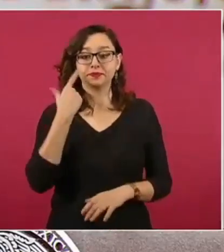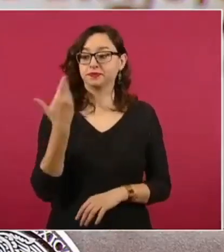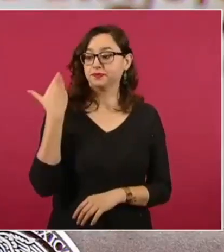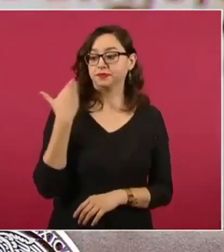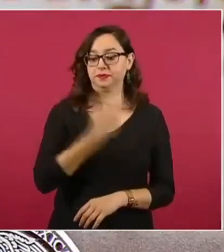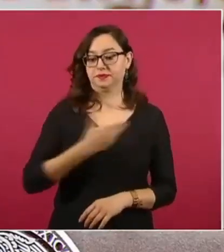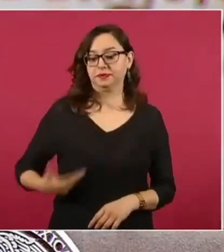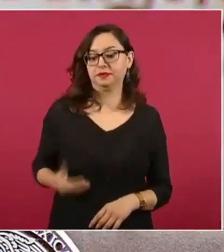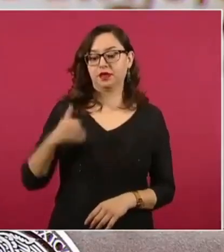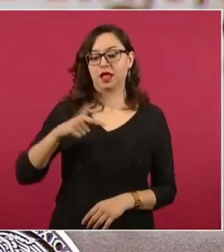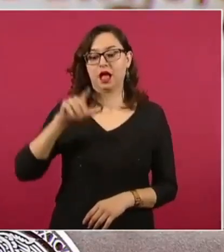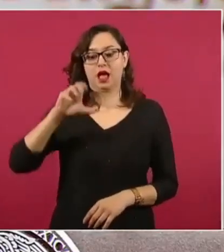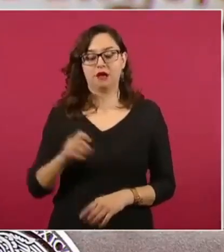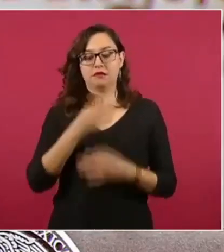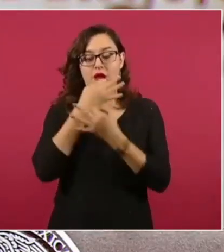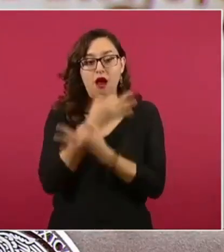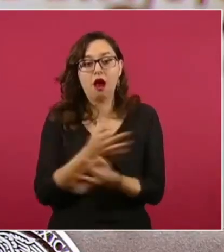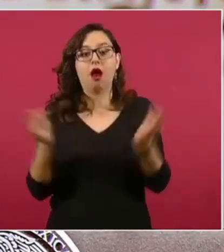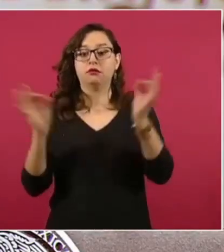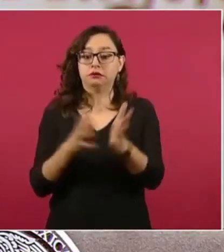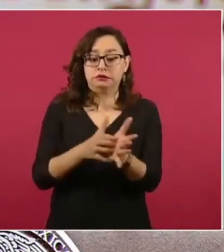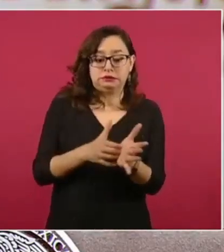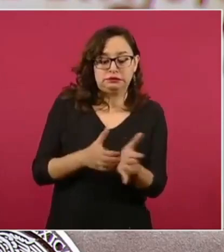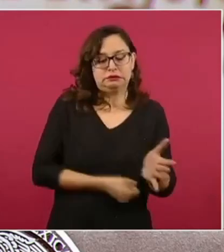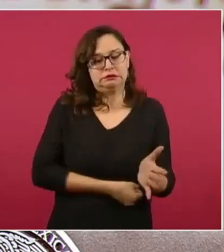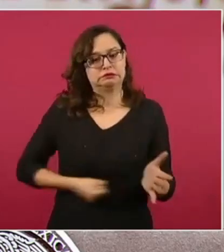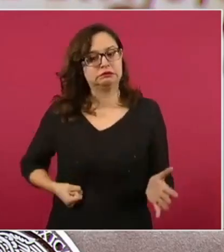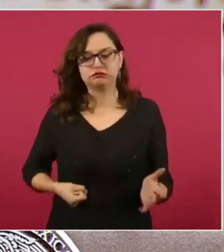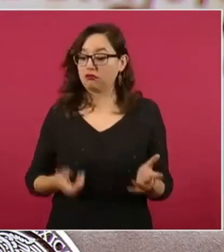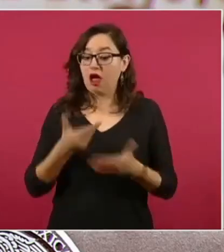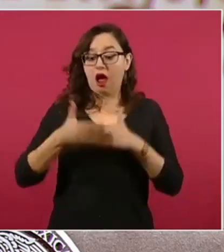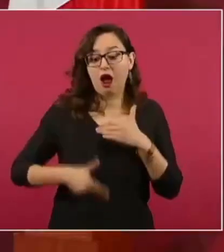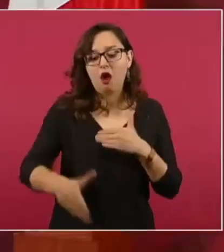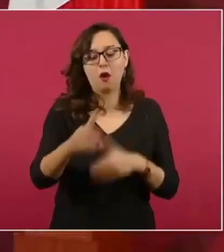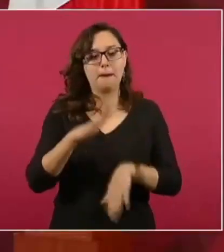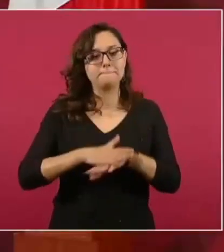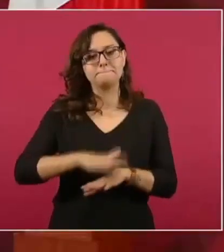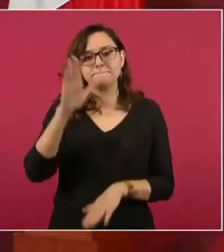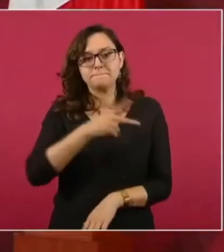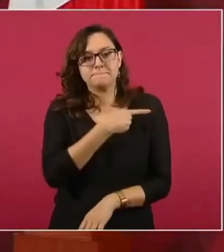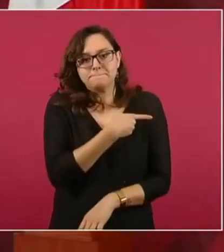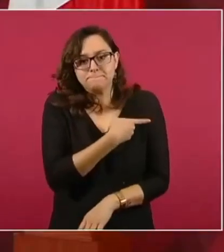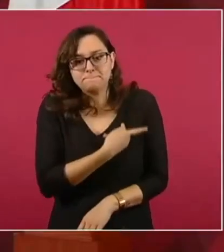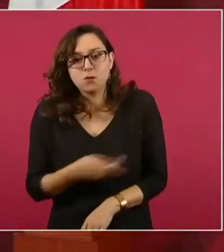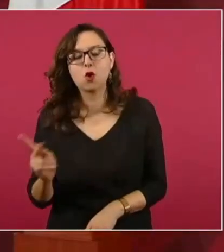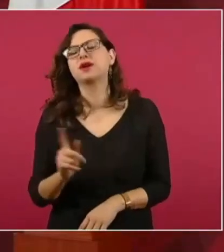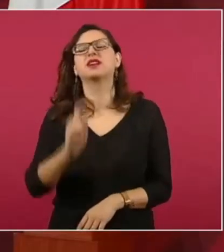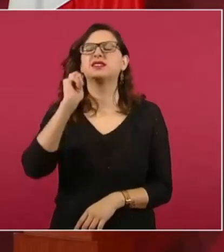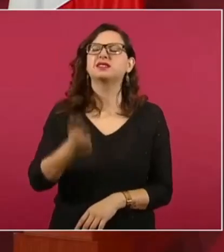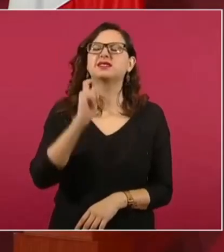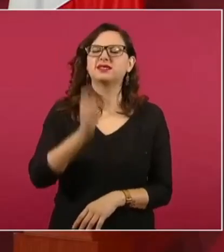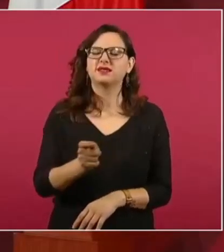nueva etapa de la austeridad republicana a la llamada pobreza franciscana, que consiste en reducir todos los